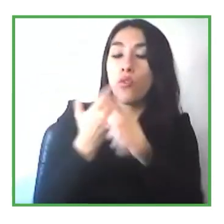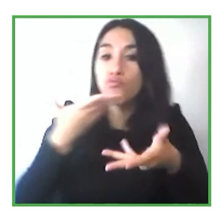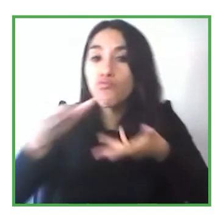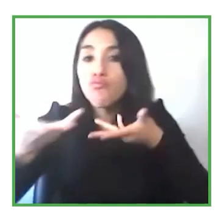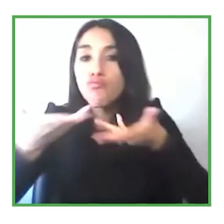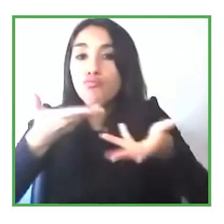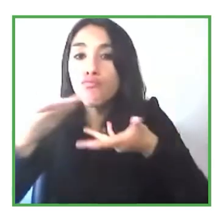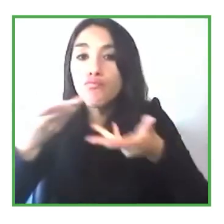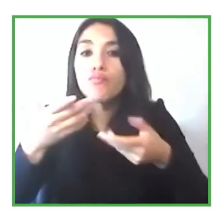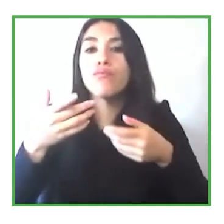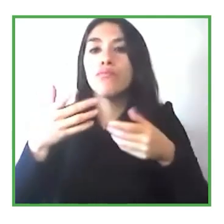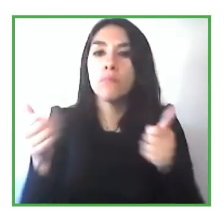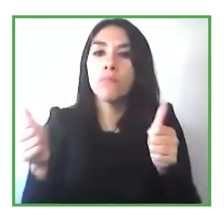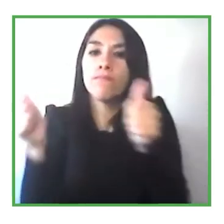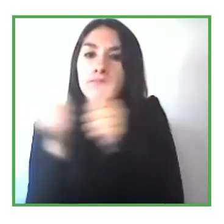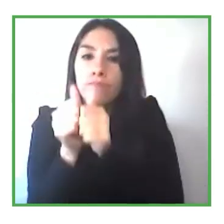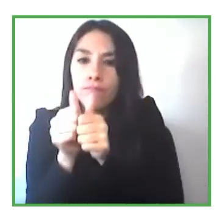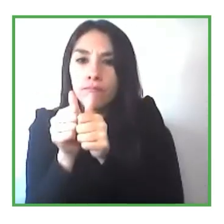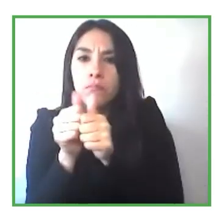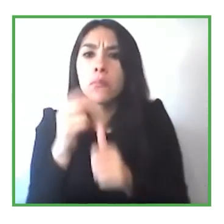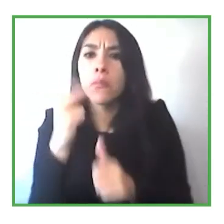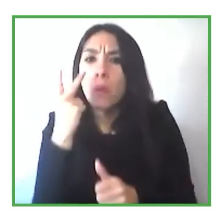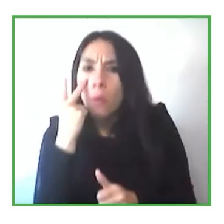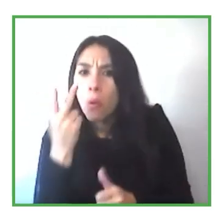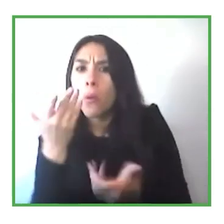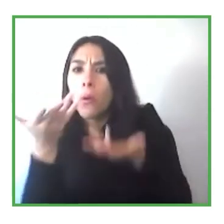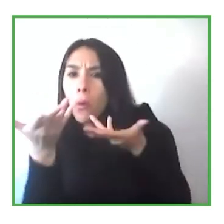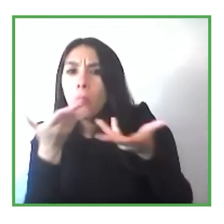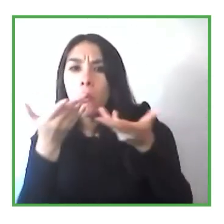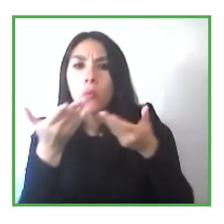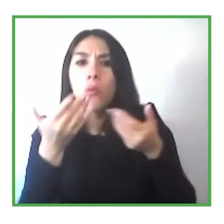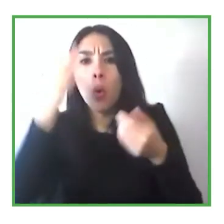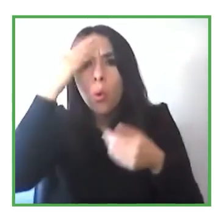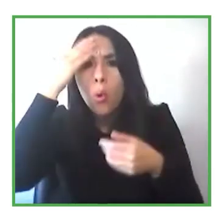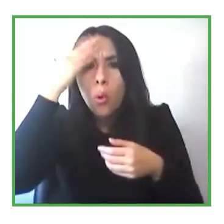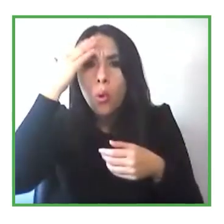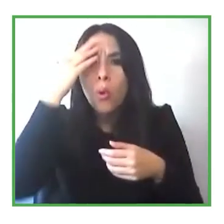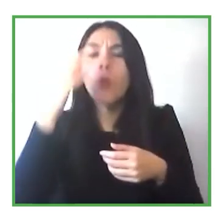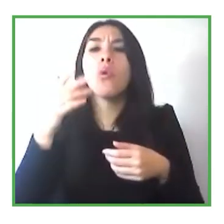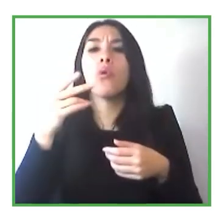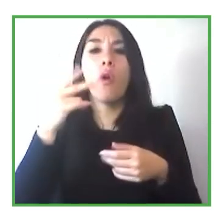y ver formas diferentes de hacer este proceso y aprender unas de otras